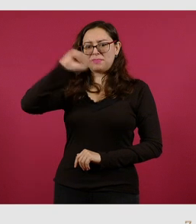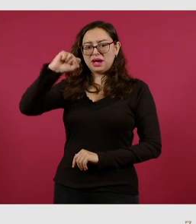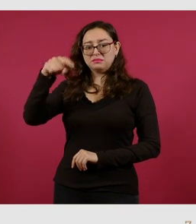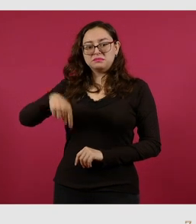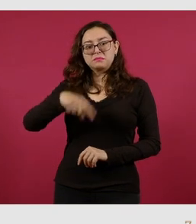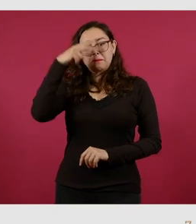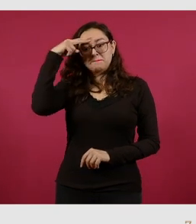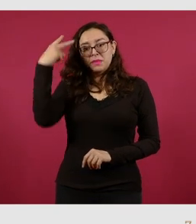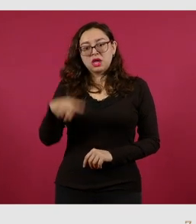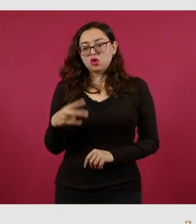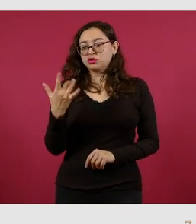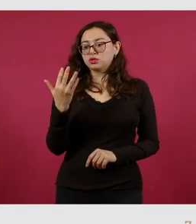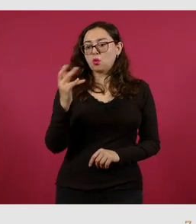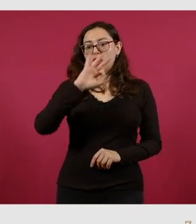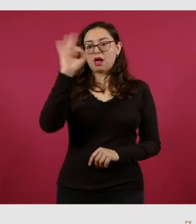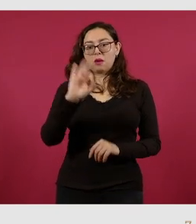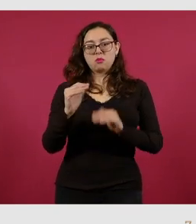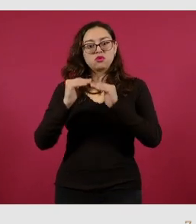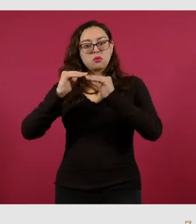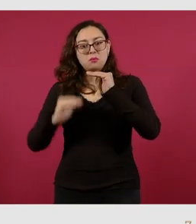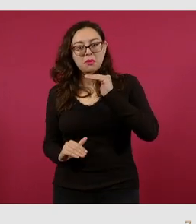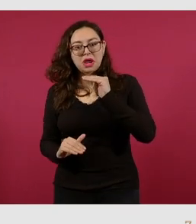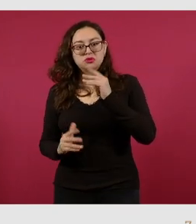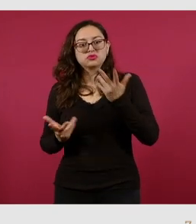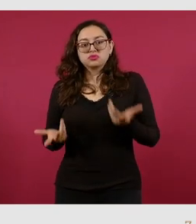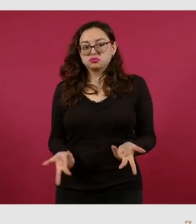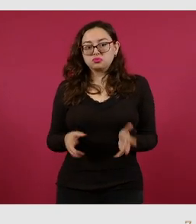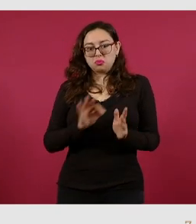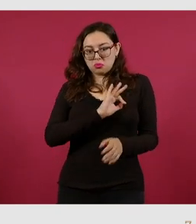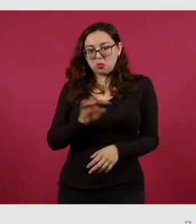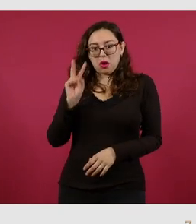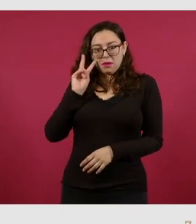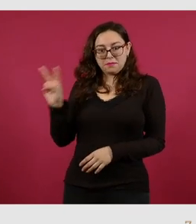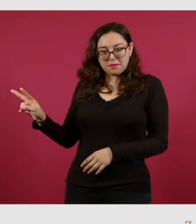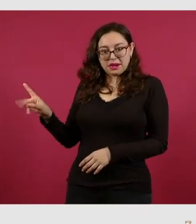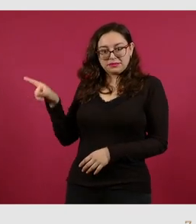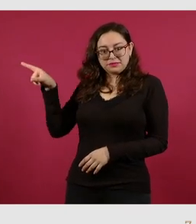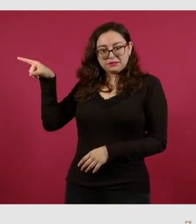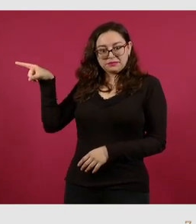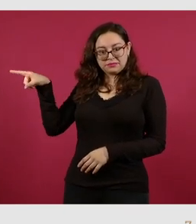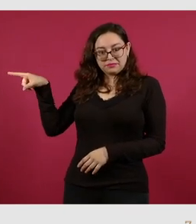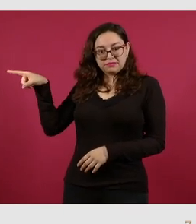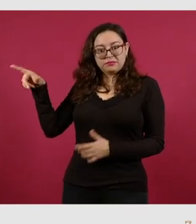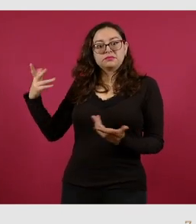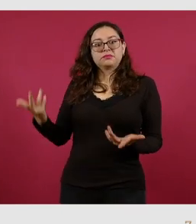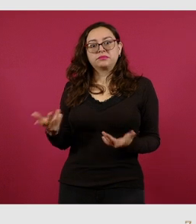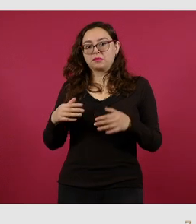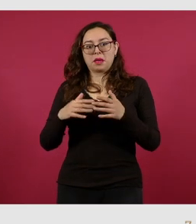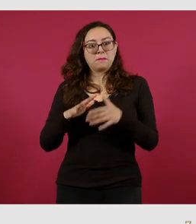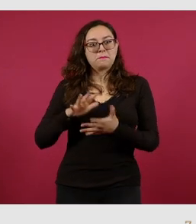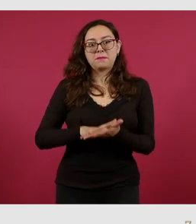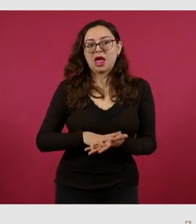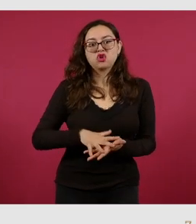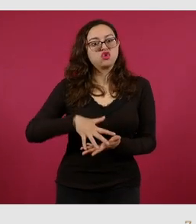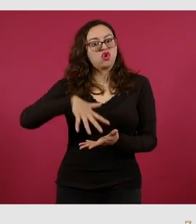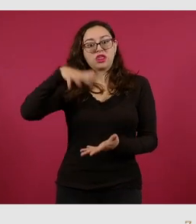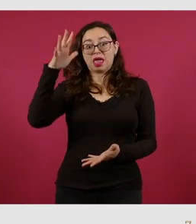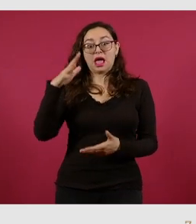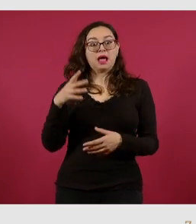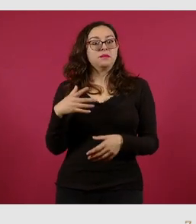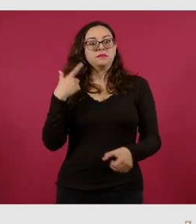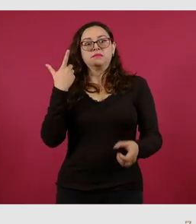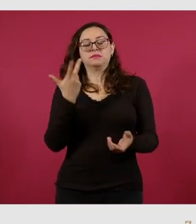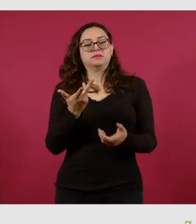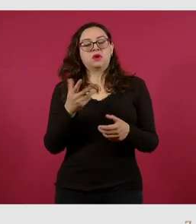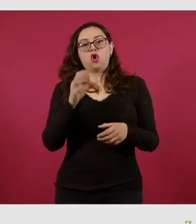compara favorablemente con otras economías, como pueden ver en la gráfica, estamos muy por debajo de los promedios de países avanzados que